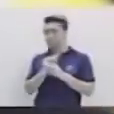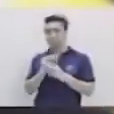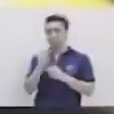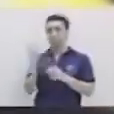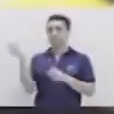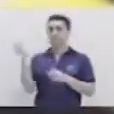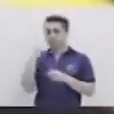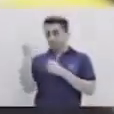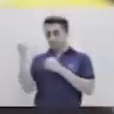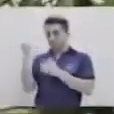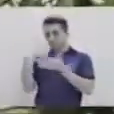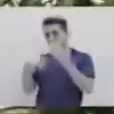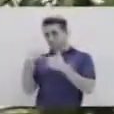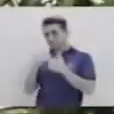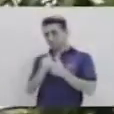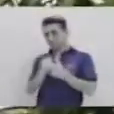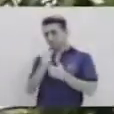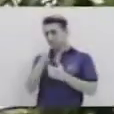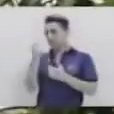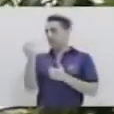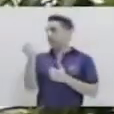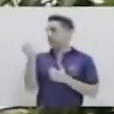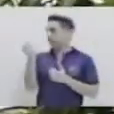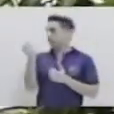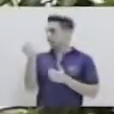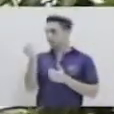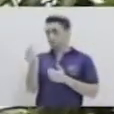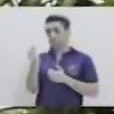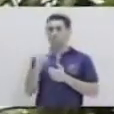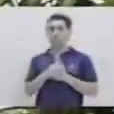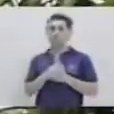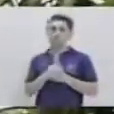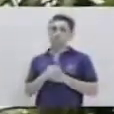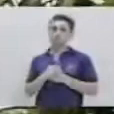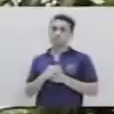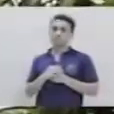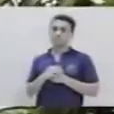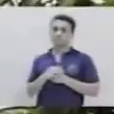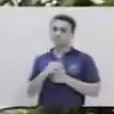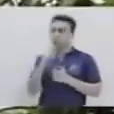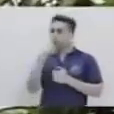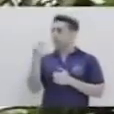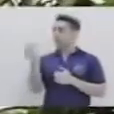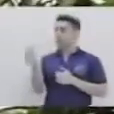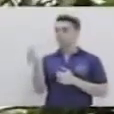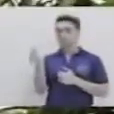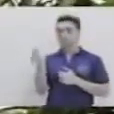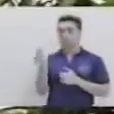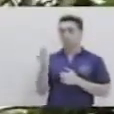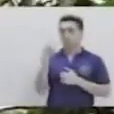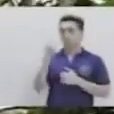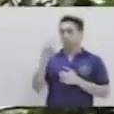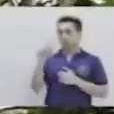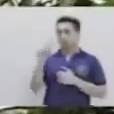de cuenta de que nos quitamos la semilla de la boca y la hacemos así. Una vez más,